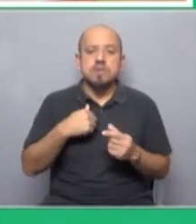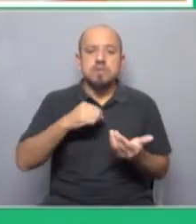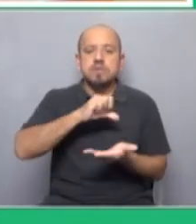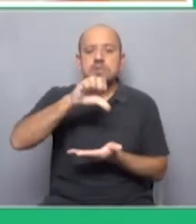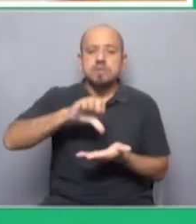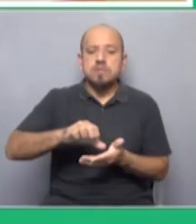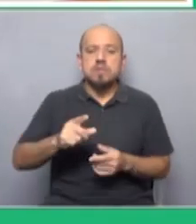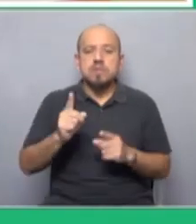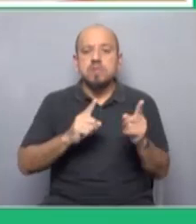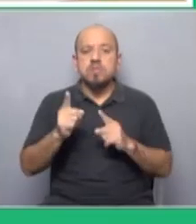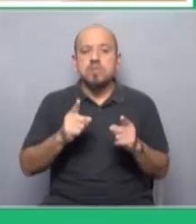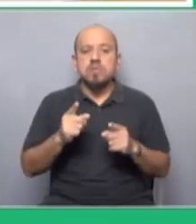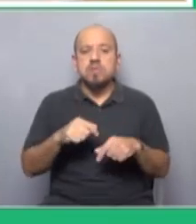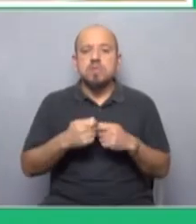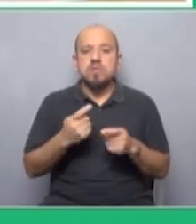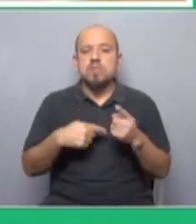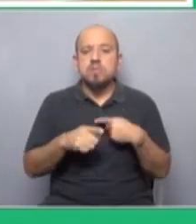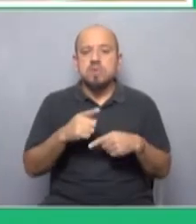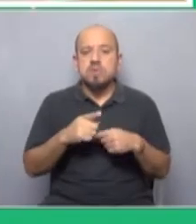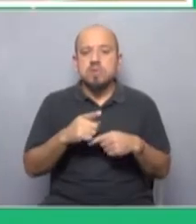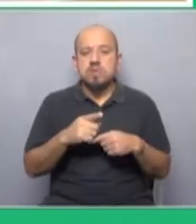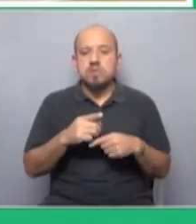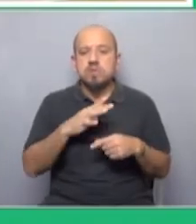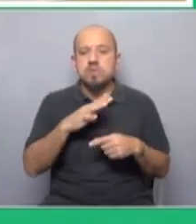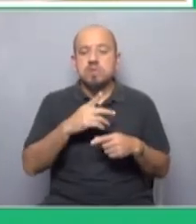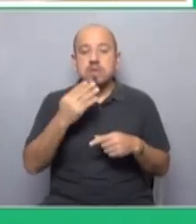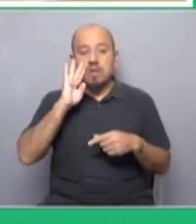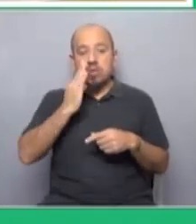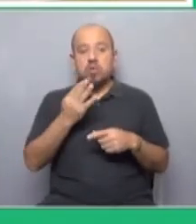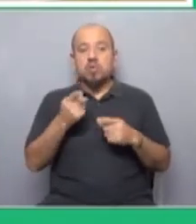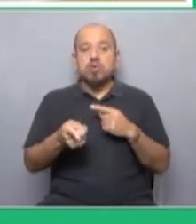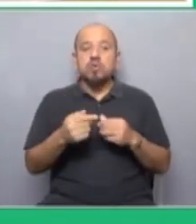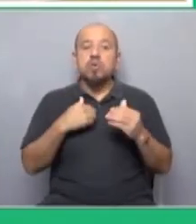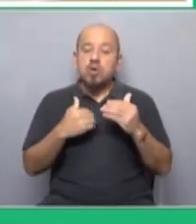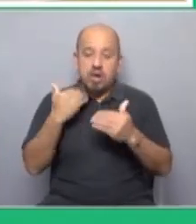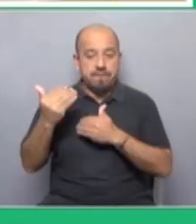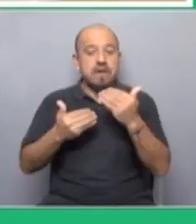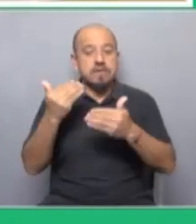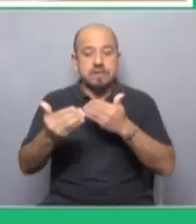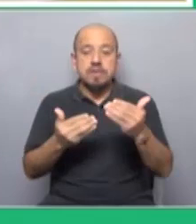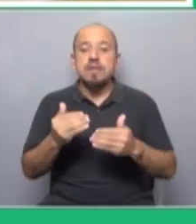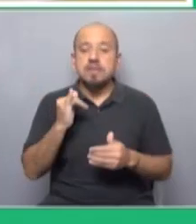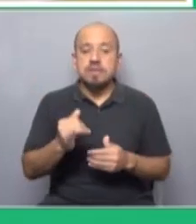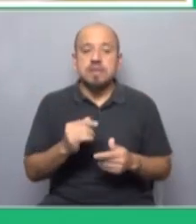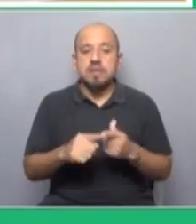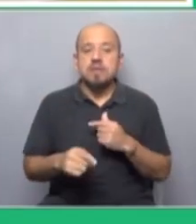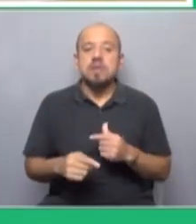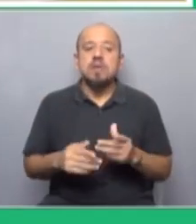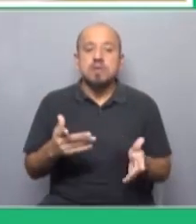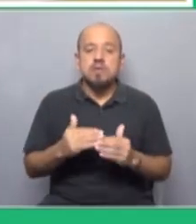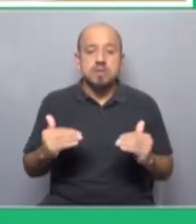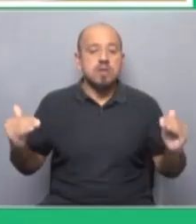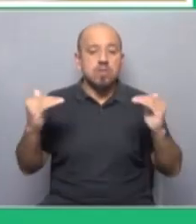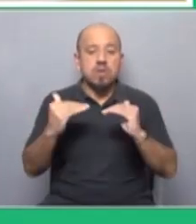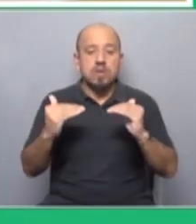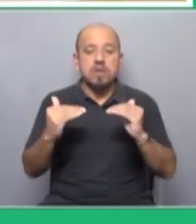que es romper algunos brazos sin embargo como les decía hay que reconocer los avances que se han tenido en materias de igualdad